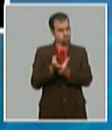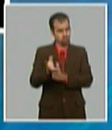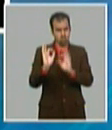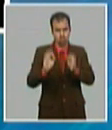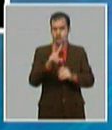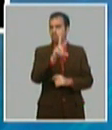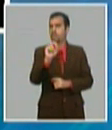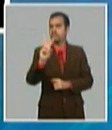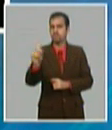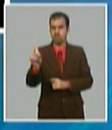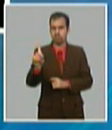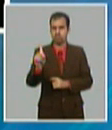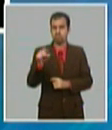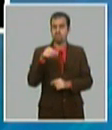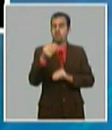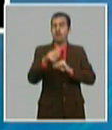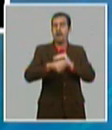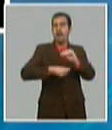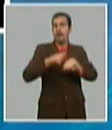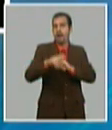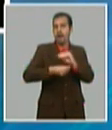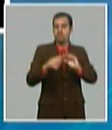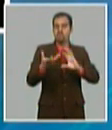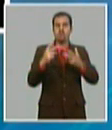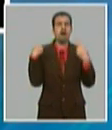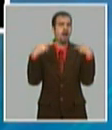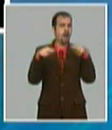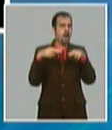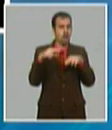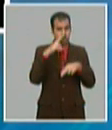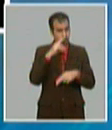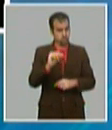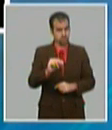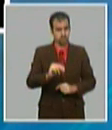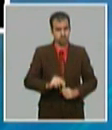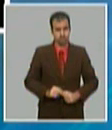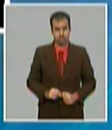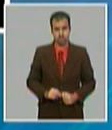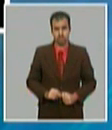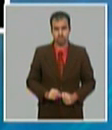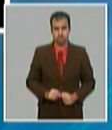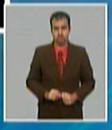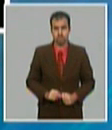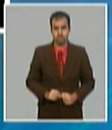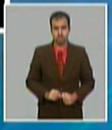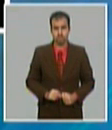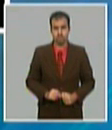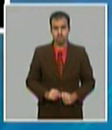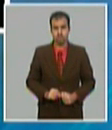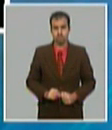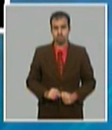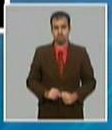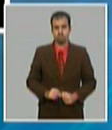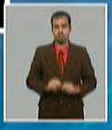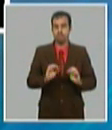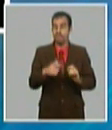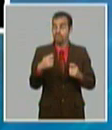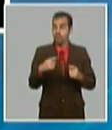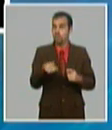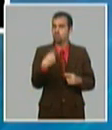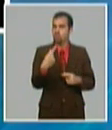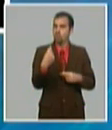no es sólo un cambio de procedimiento administrativo, lleva implícito un importante cambio de mentalidad.